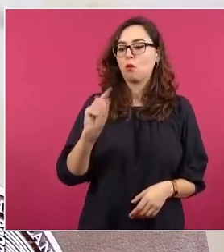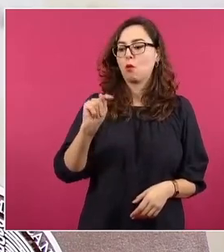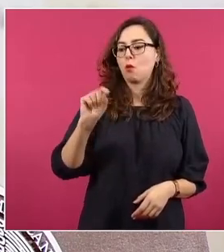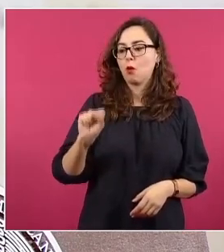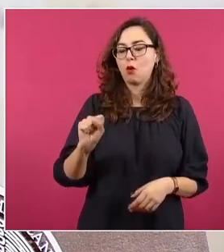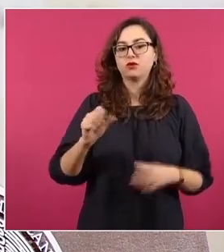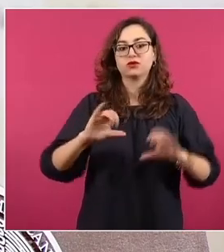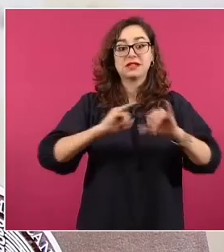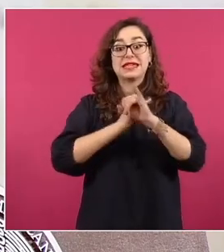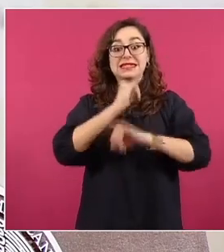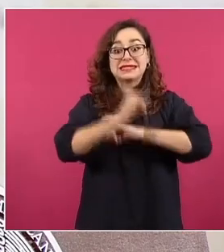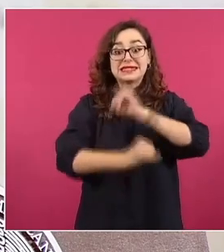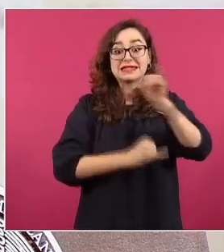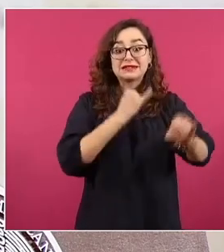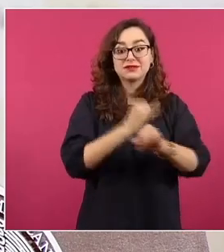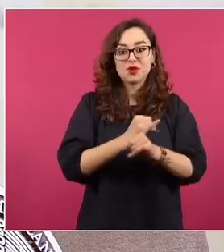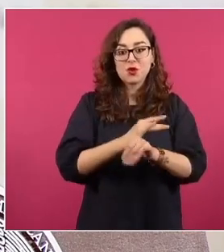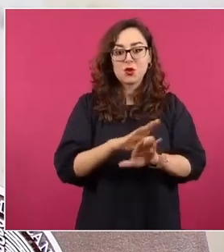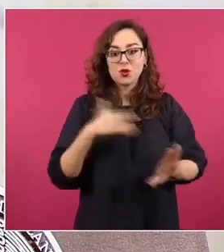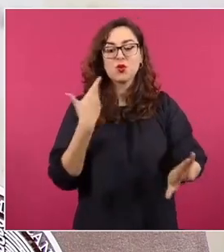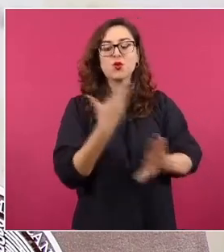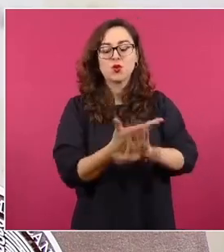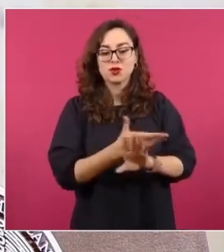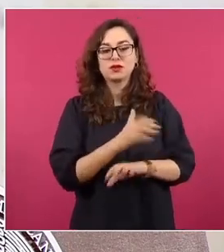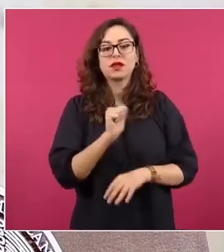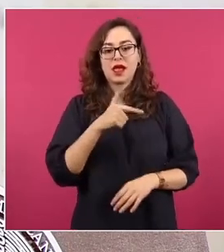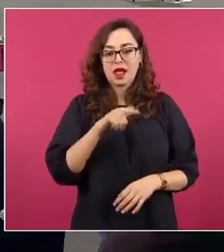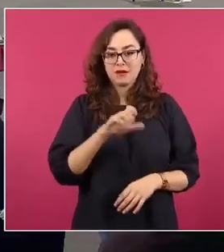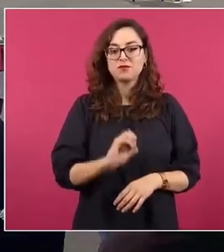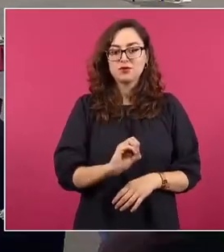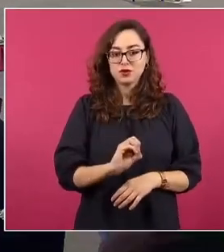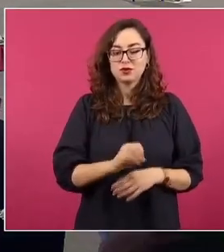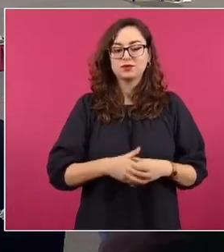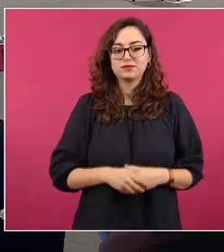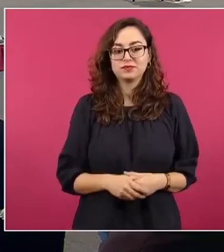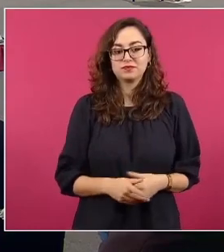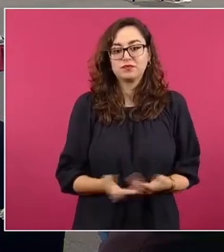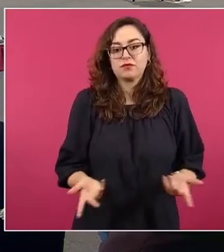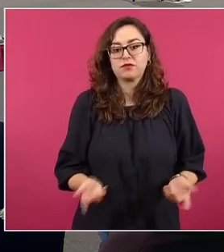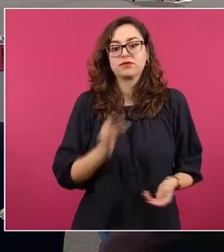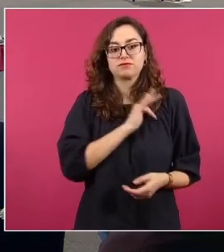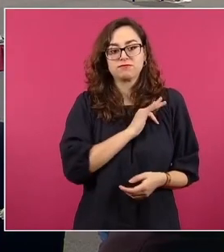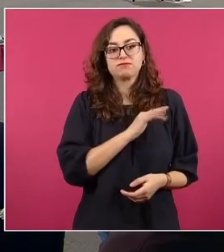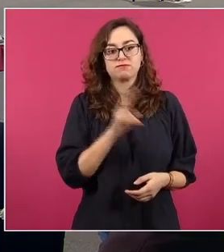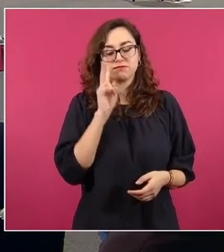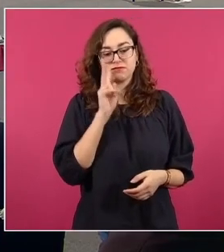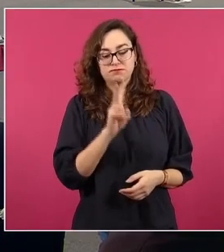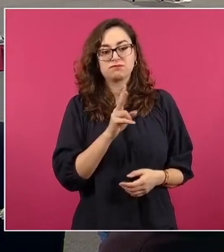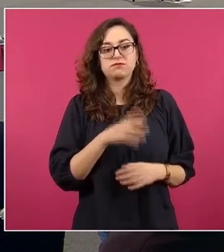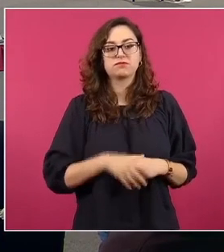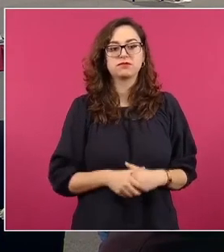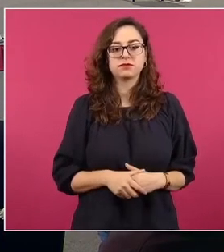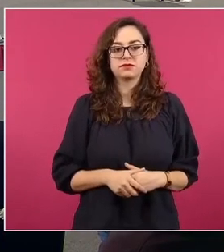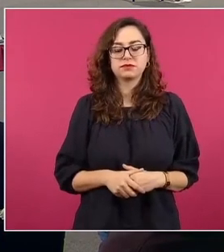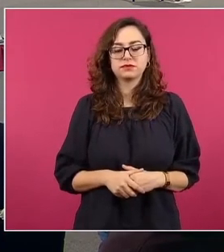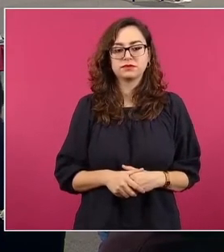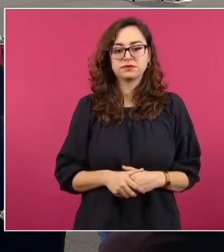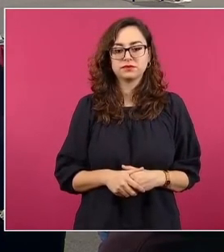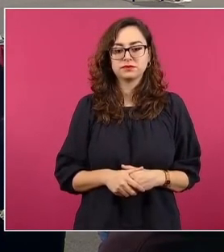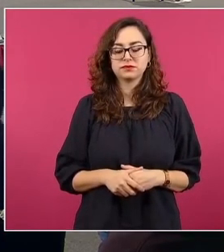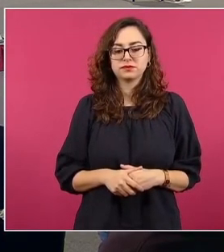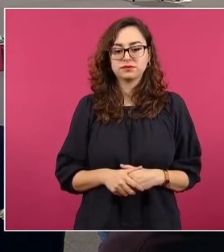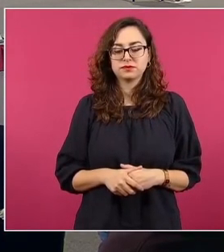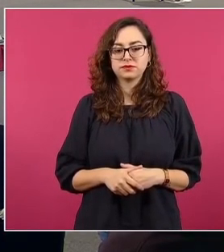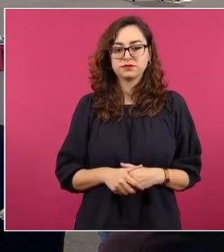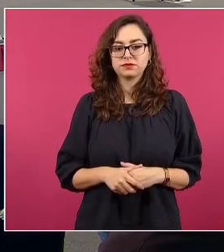utilizan a nivel internacional. Aquí en pantalla vemos lo que dice Julián Macías. dice, tras